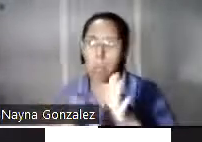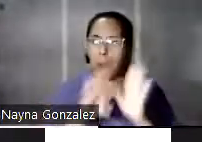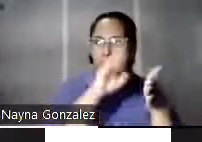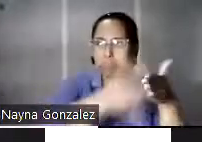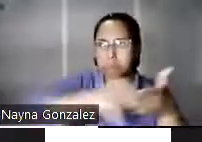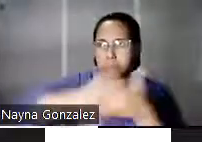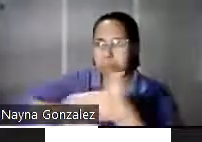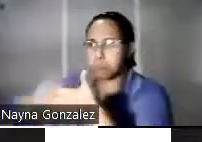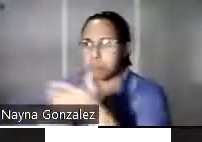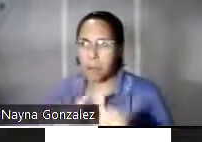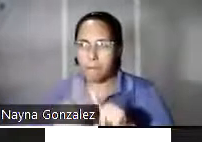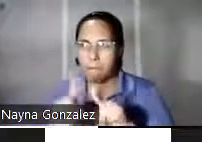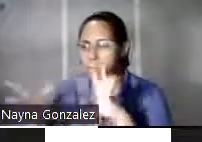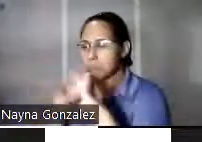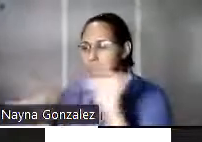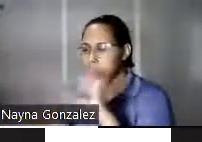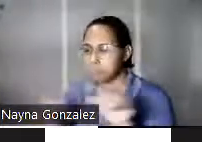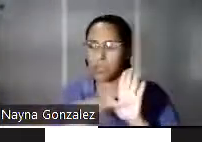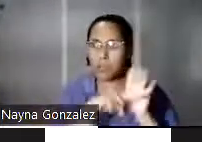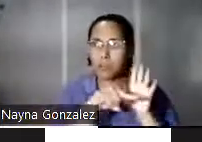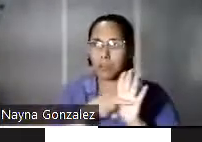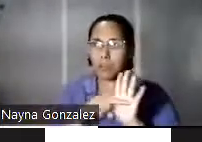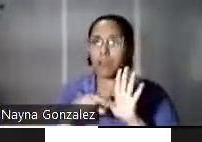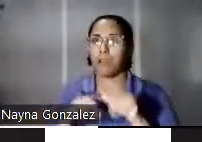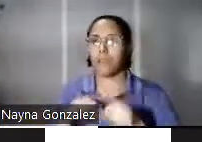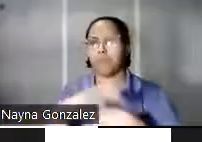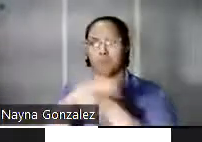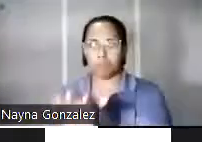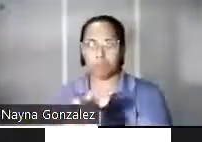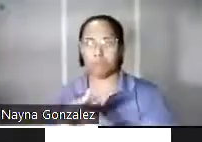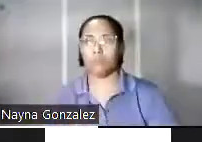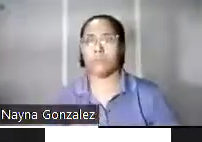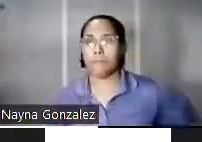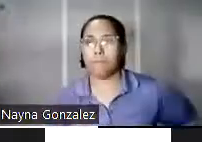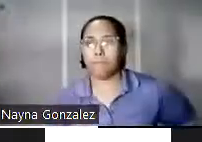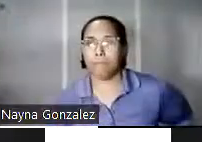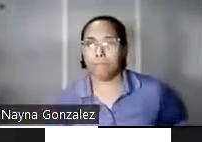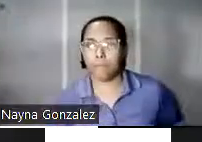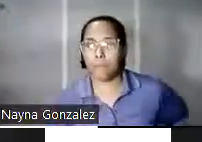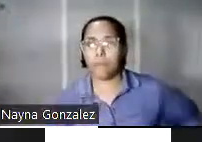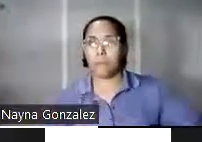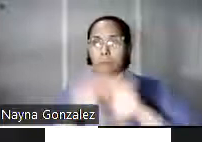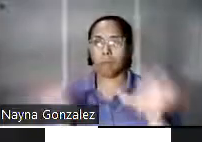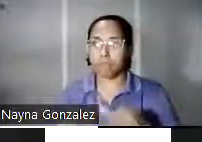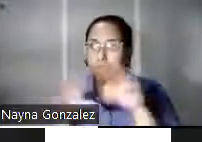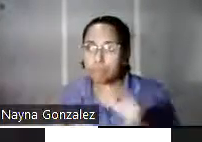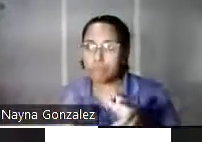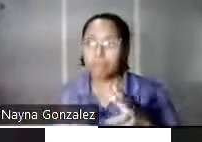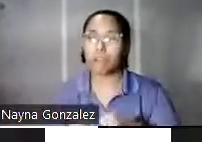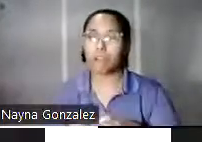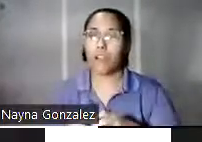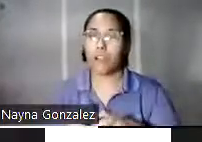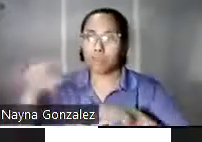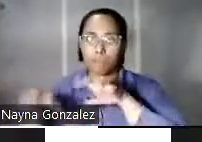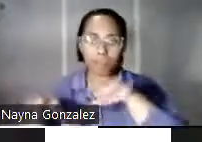narrativas negacionistas con respecto al virus. Para hacerlo, reorganizó la producción de sus espacios en